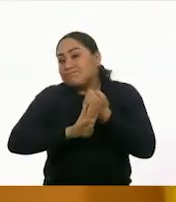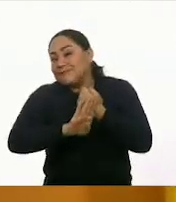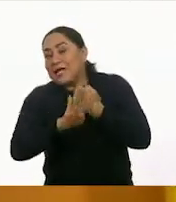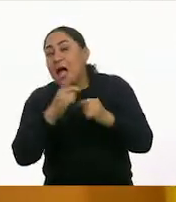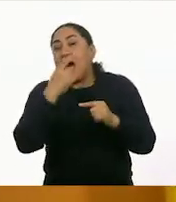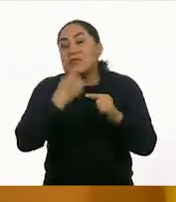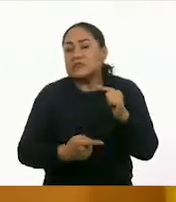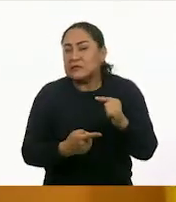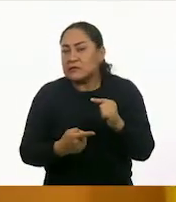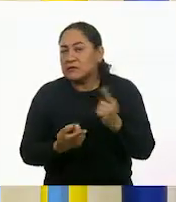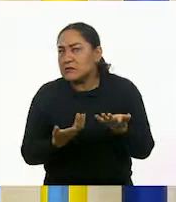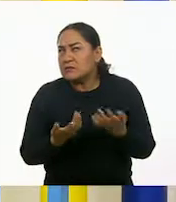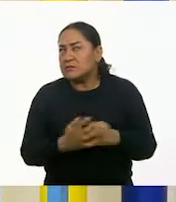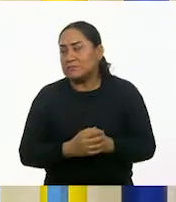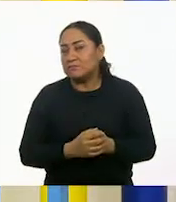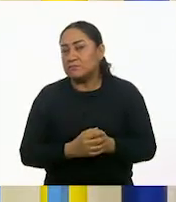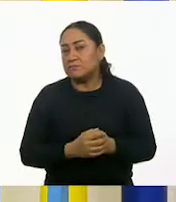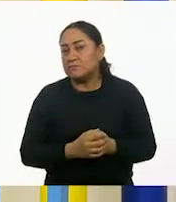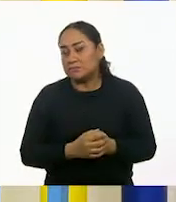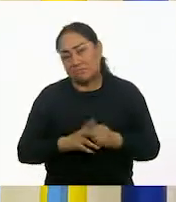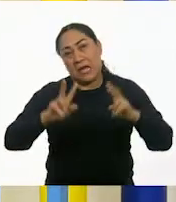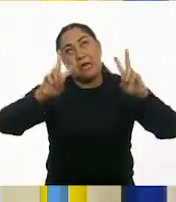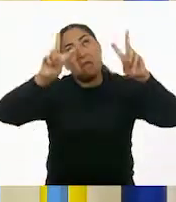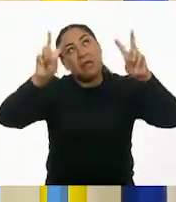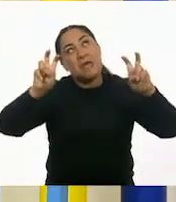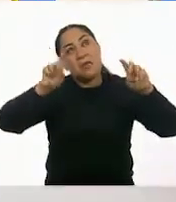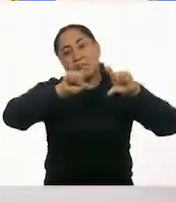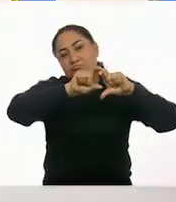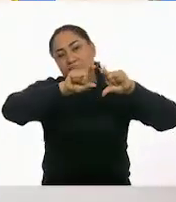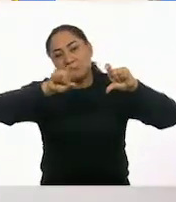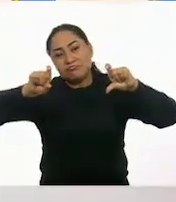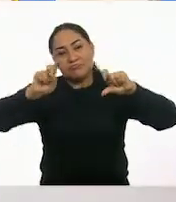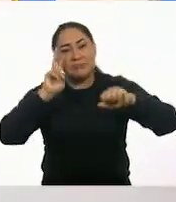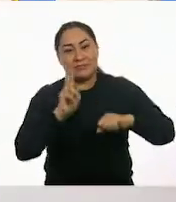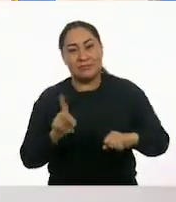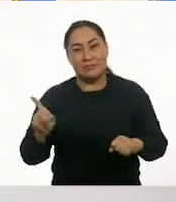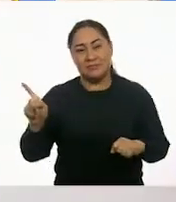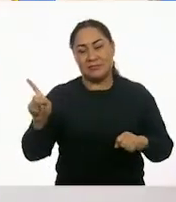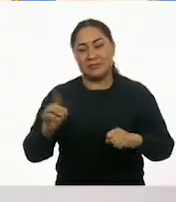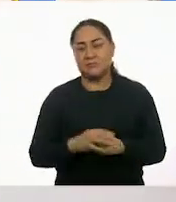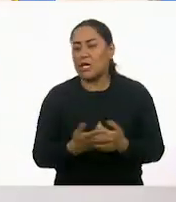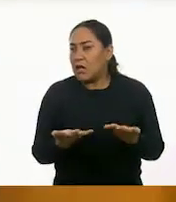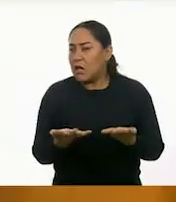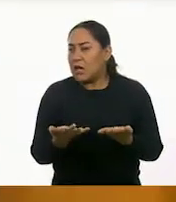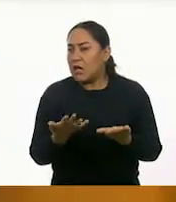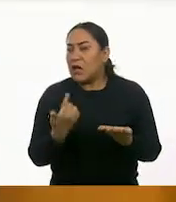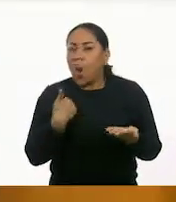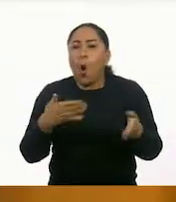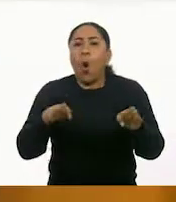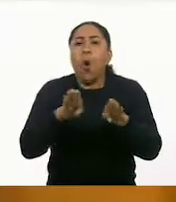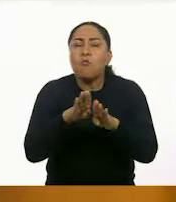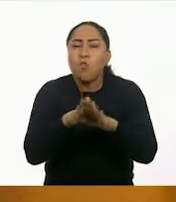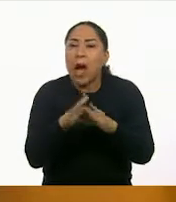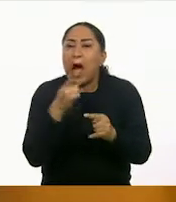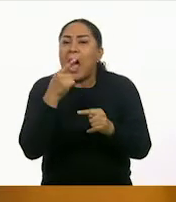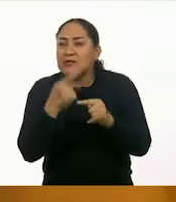pregunta, ¿cómo quedaría? ¿Cómo prevenir? ¿Cómo las enfermedades durante el invierno? Me gusta ese tema. Me gusta. Y vamos